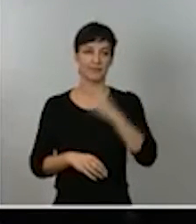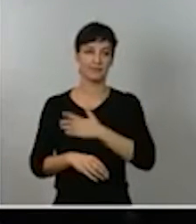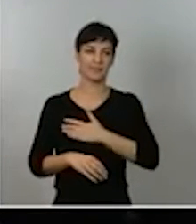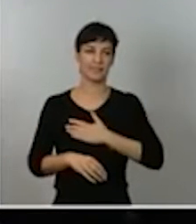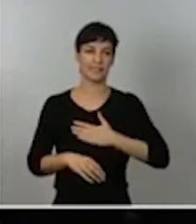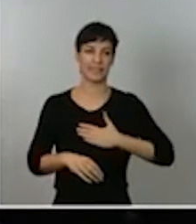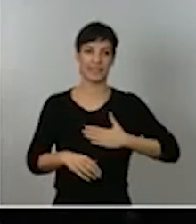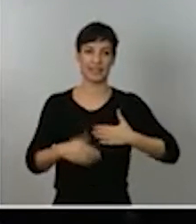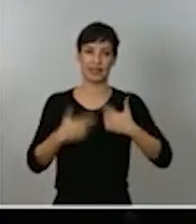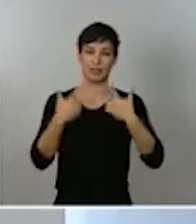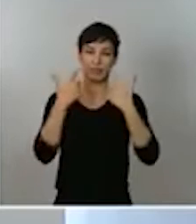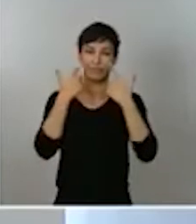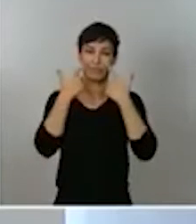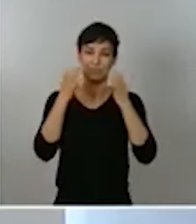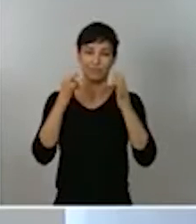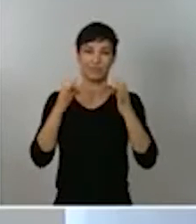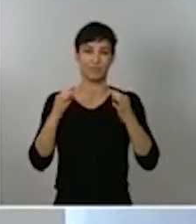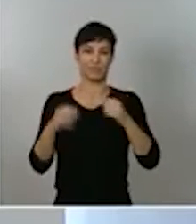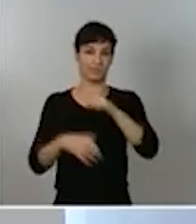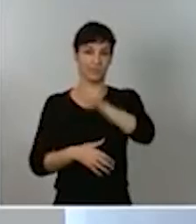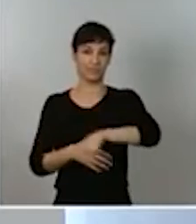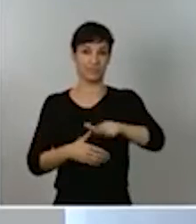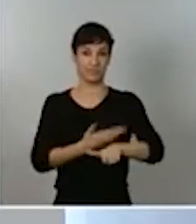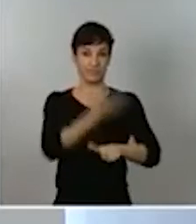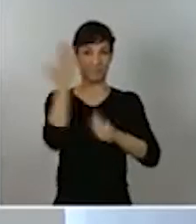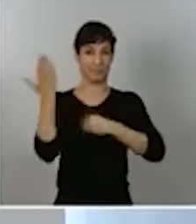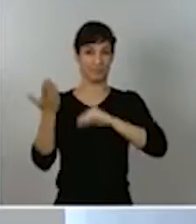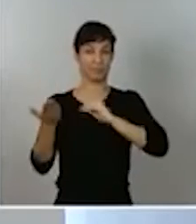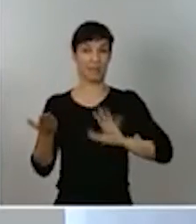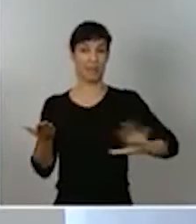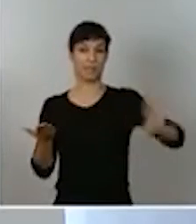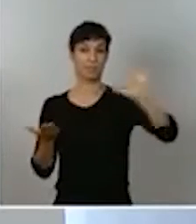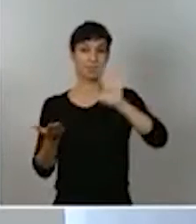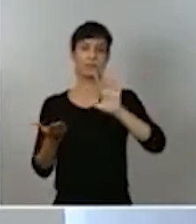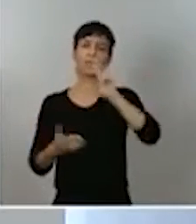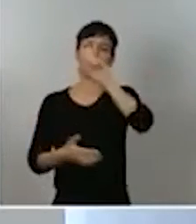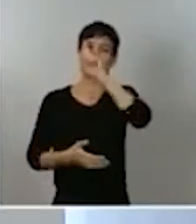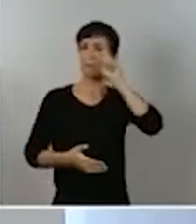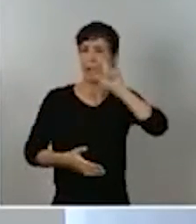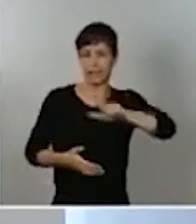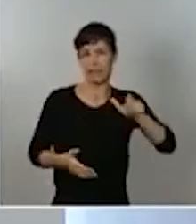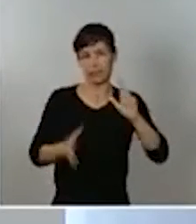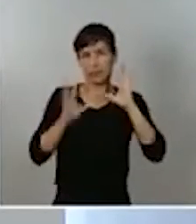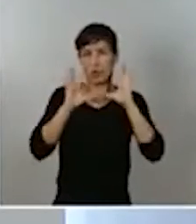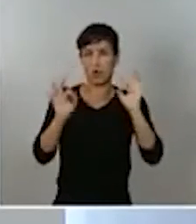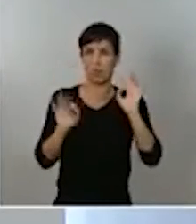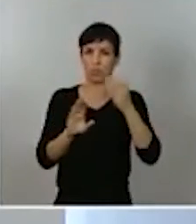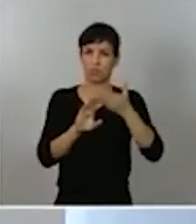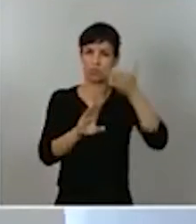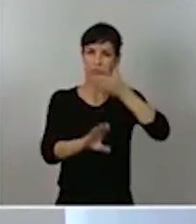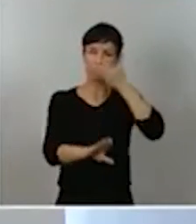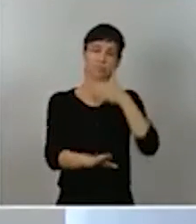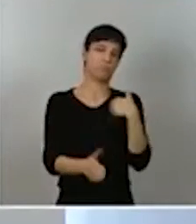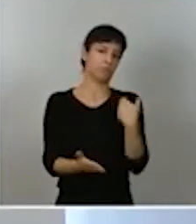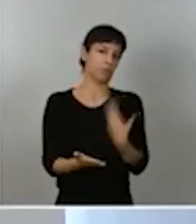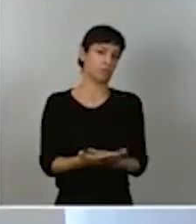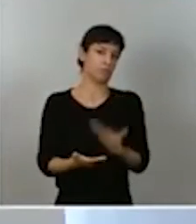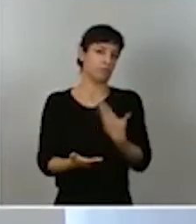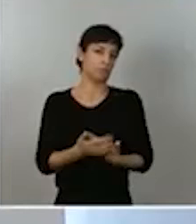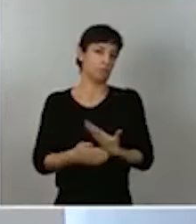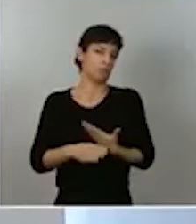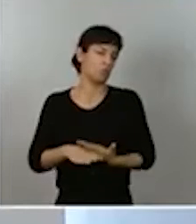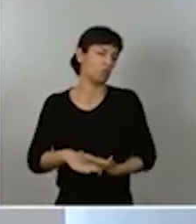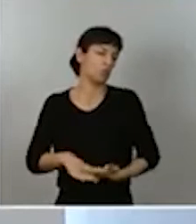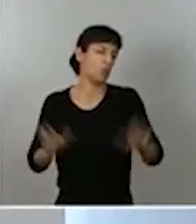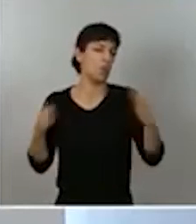ciudadanos, el conjunto de los ciudadanos españoles y también los madrileños, evidentemente, vienen demostrando sobradamente responsabilidad